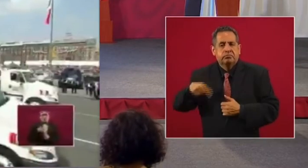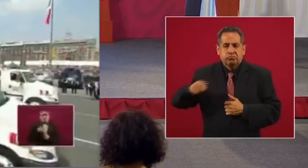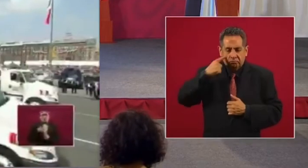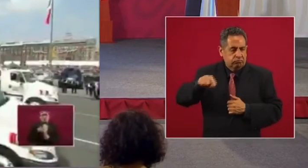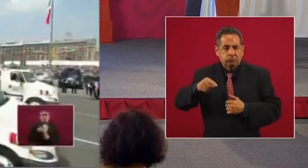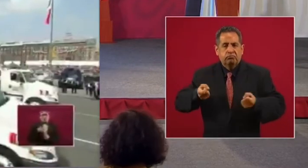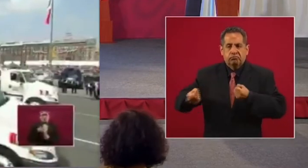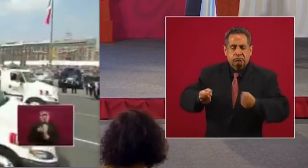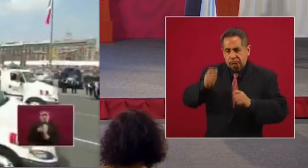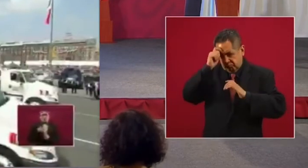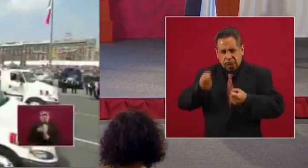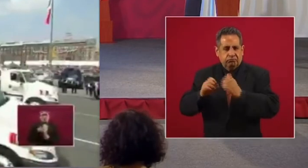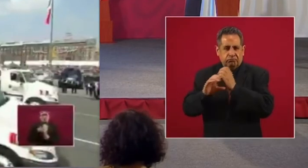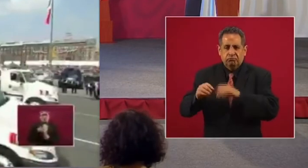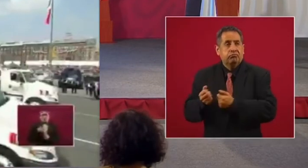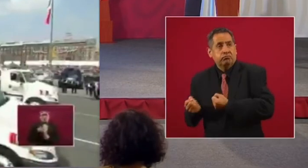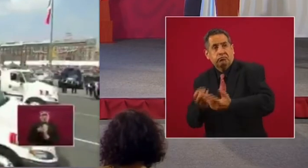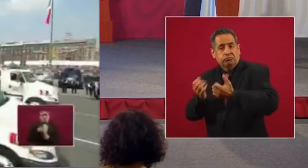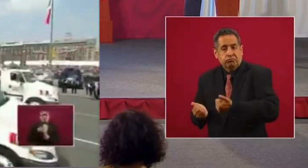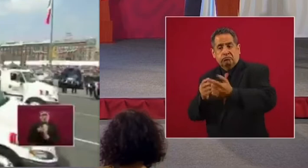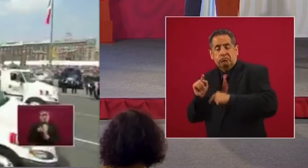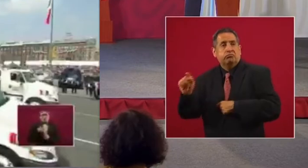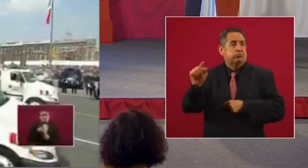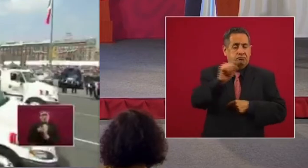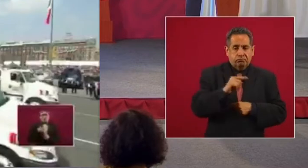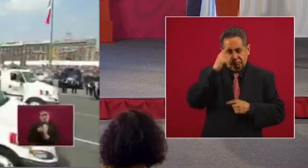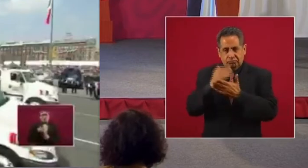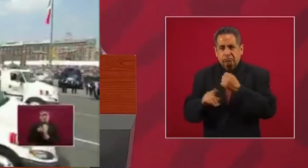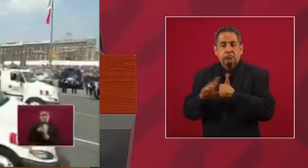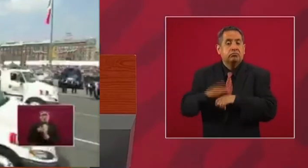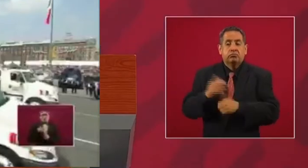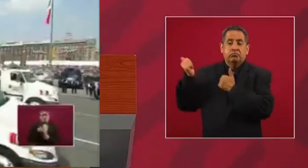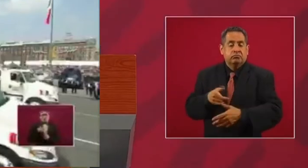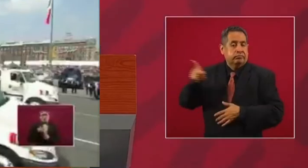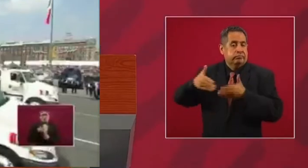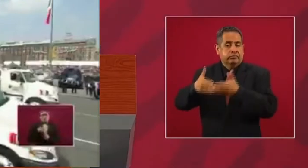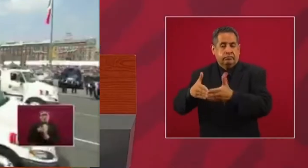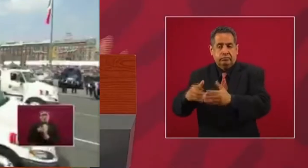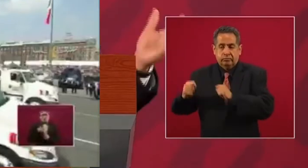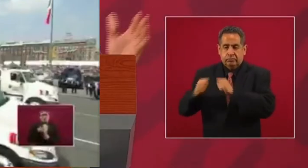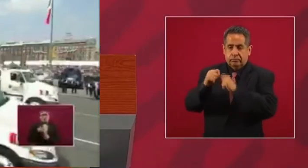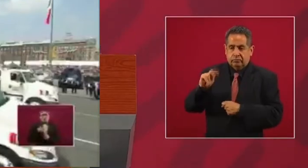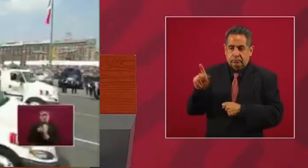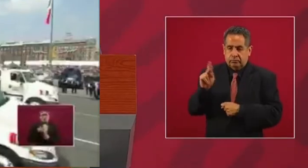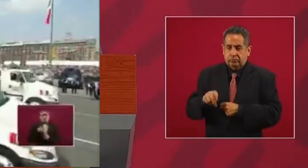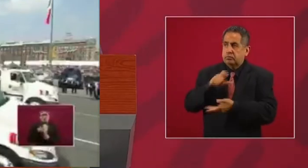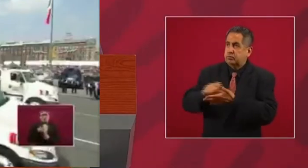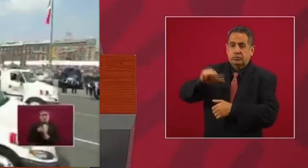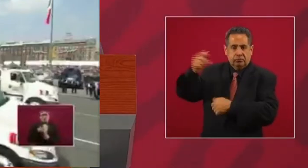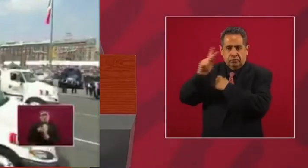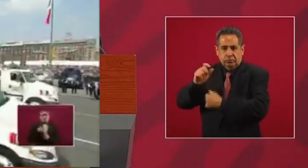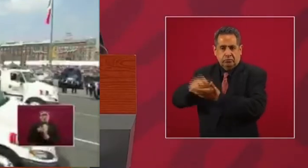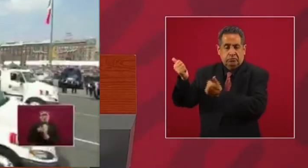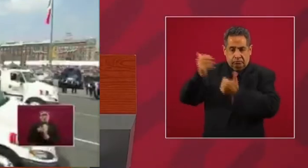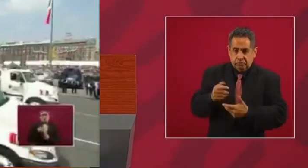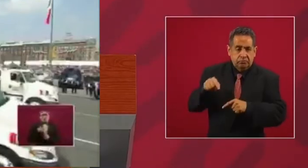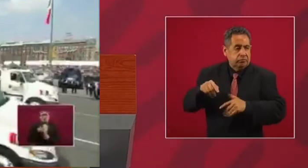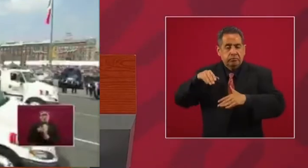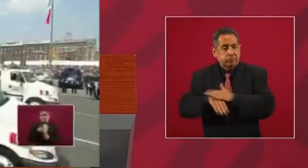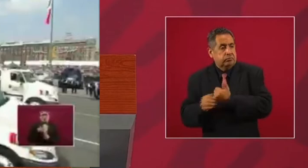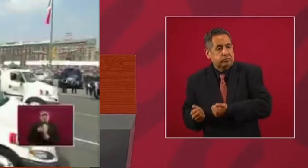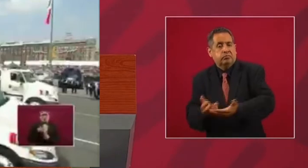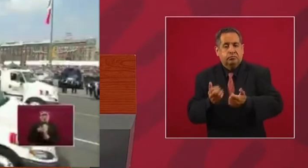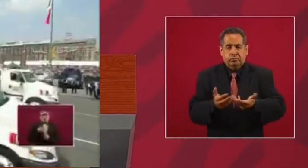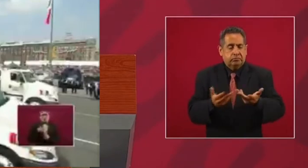operar las pipas, y no tener problema porque llegaban los barcos a Tuxpan, de la gasolina que se compra en el extranjero, y no se podía meter